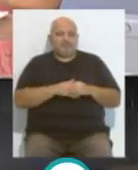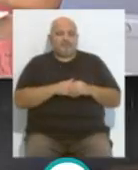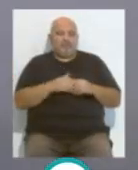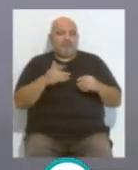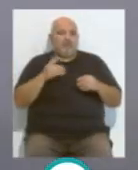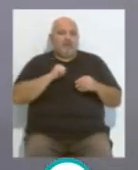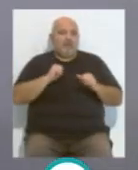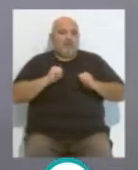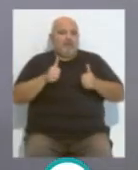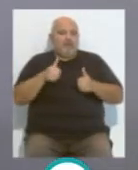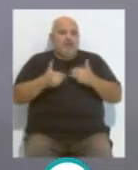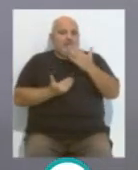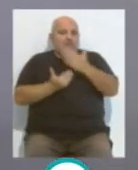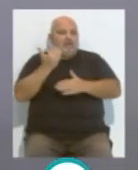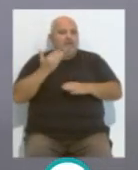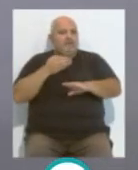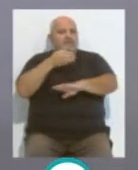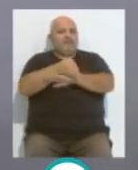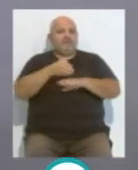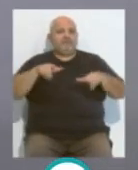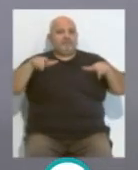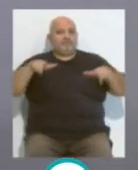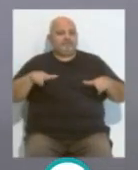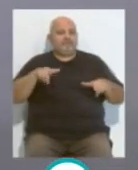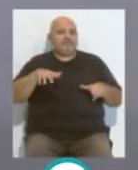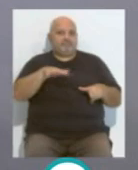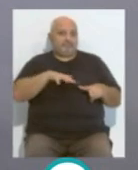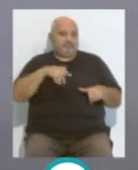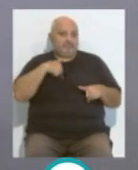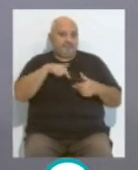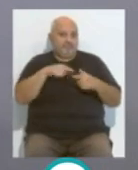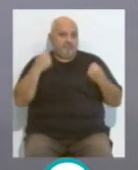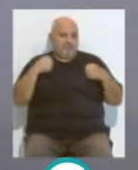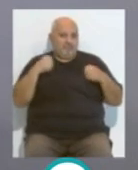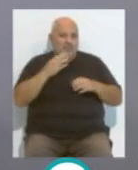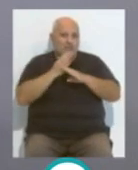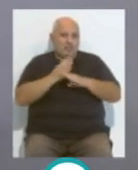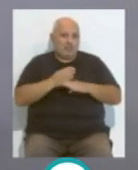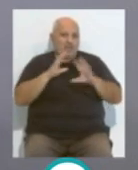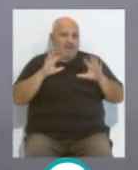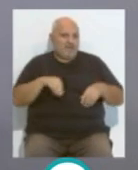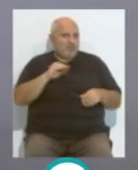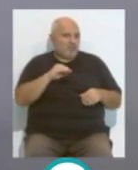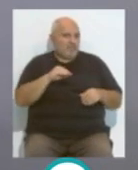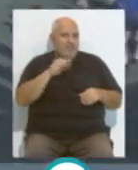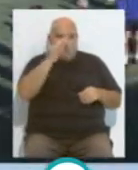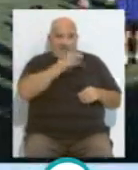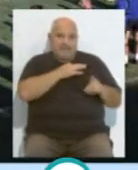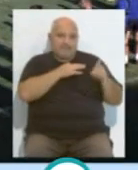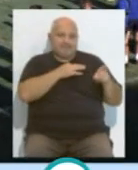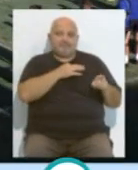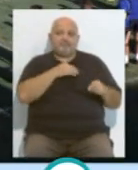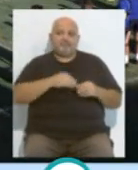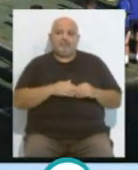el comienzo ya, Fran, esta mañana hemos estado en las instalaciones deportivas del Cádiz Club de Fútbol y